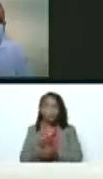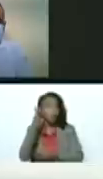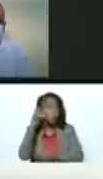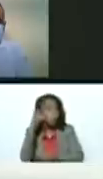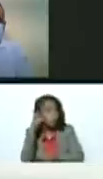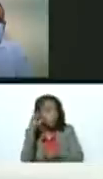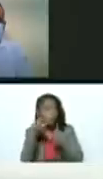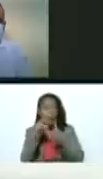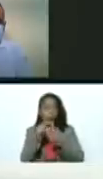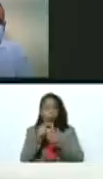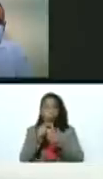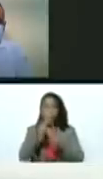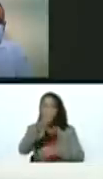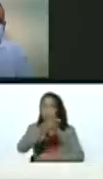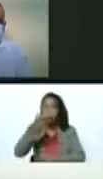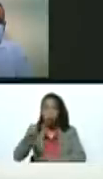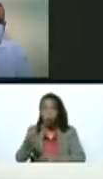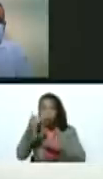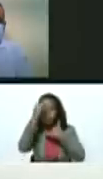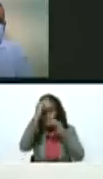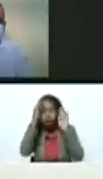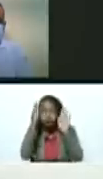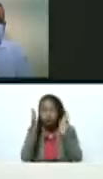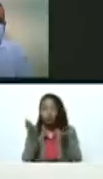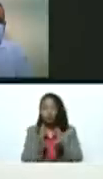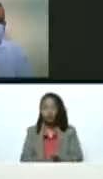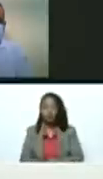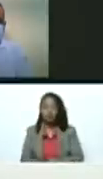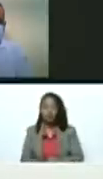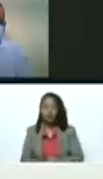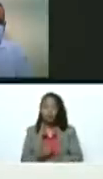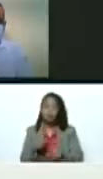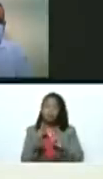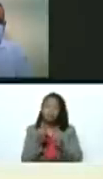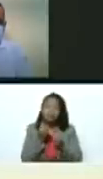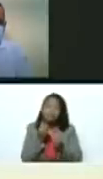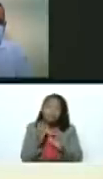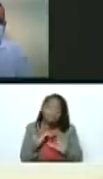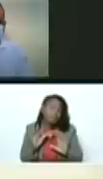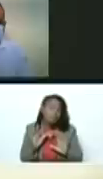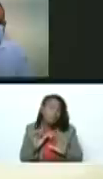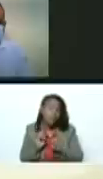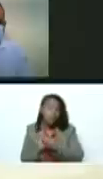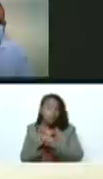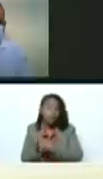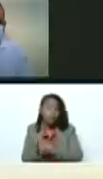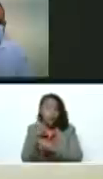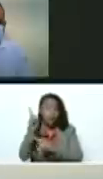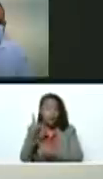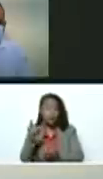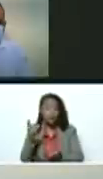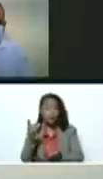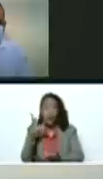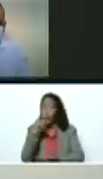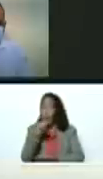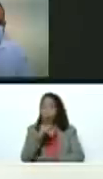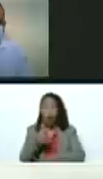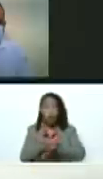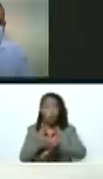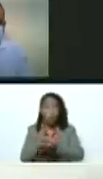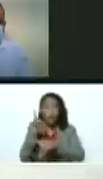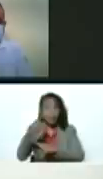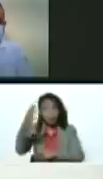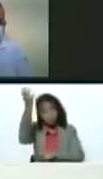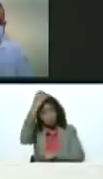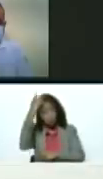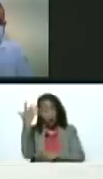viva. Pero bueno, el coronavirus es el corona, pues. Y no perdona. Corona es corona y no